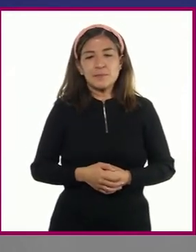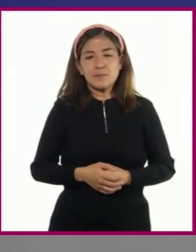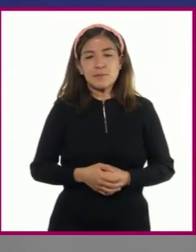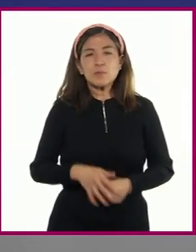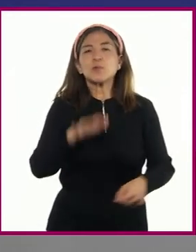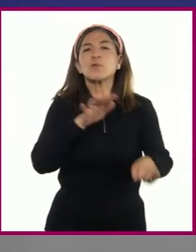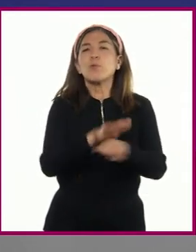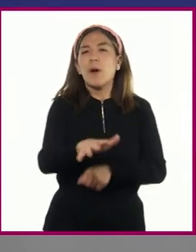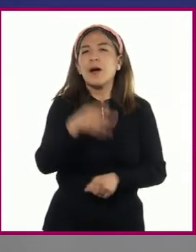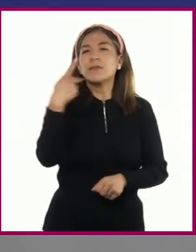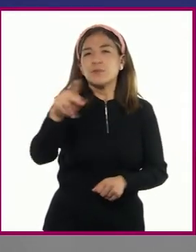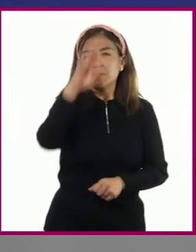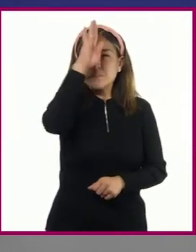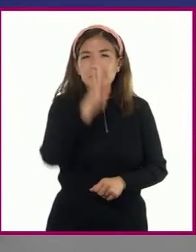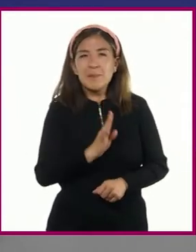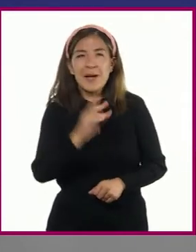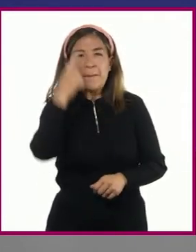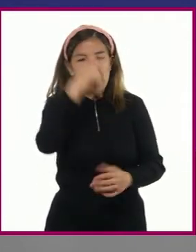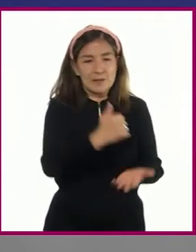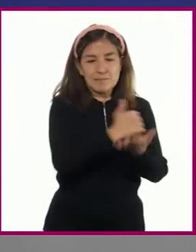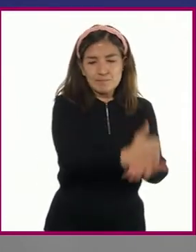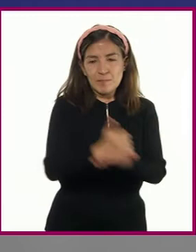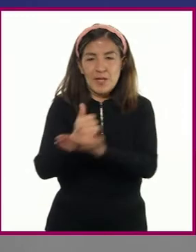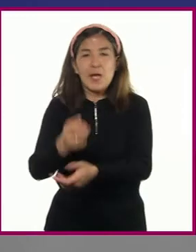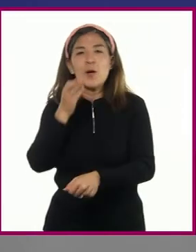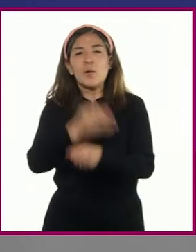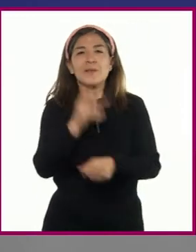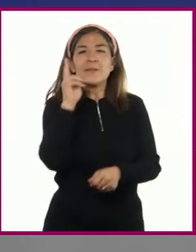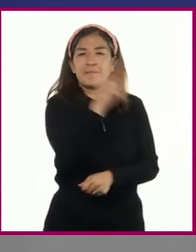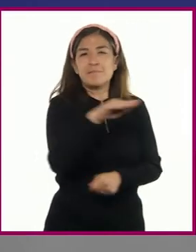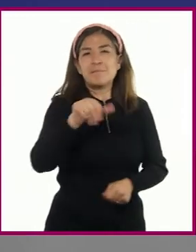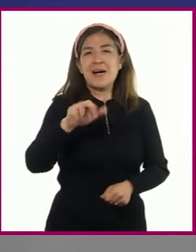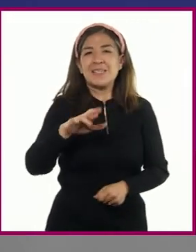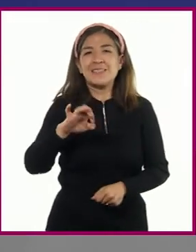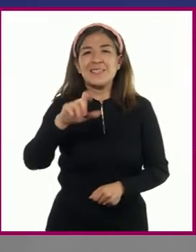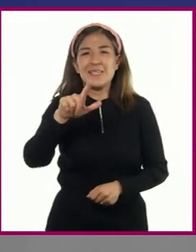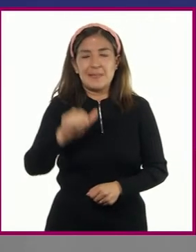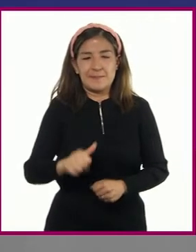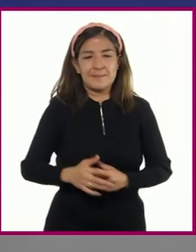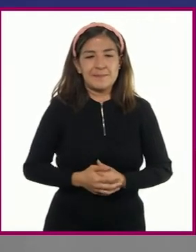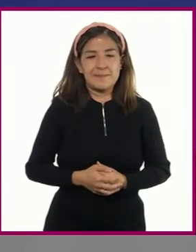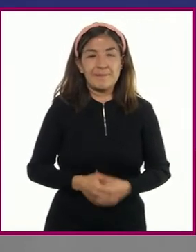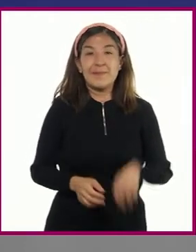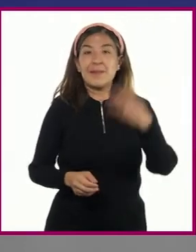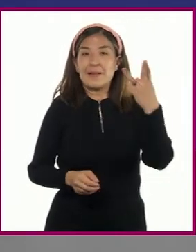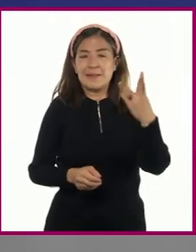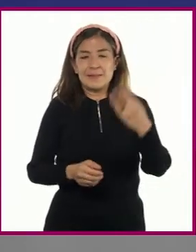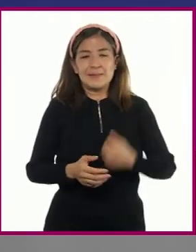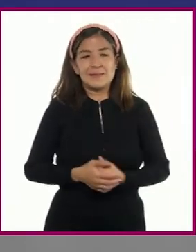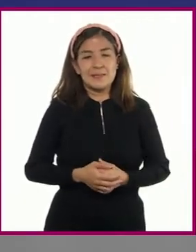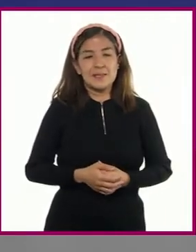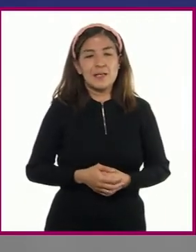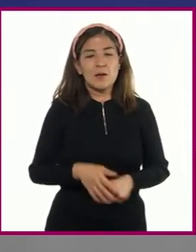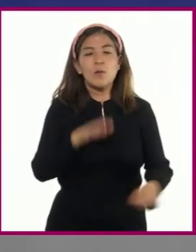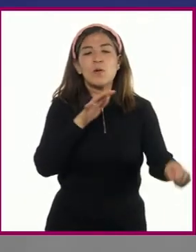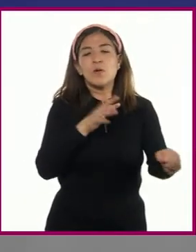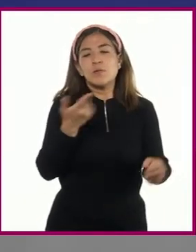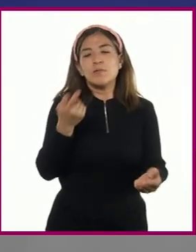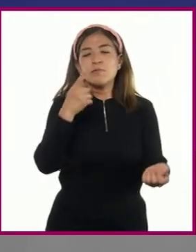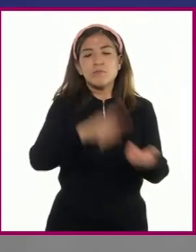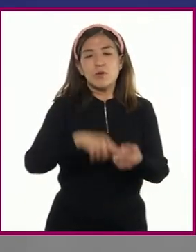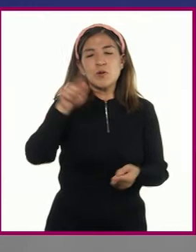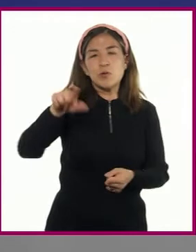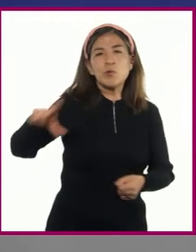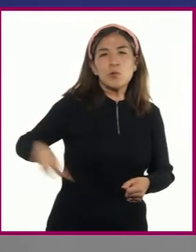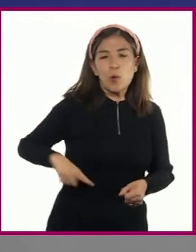rasgos de mediación reconocen en el relato de Marisela? Tres. ¿Qué posturas tomaron el